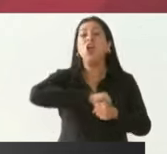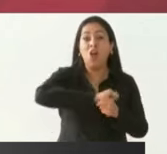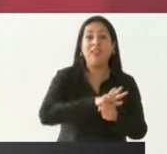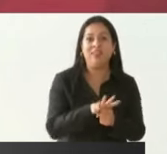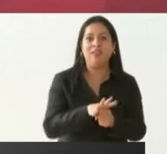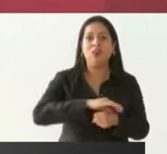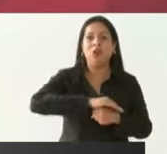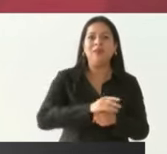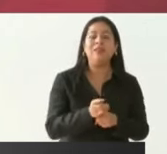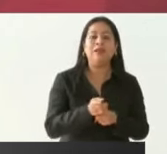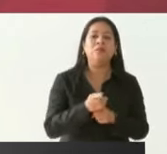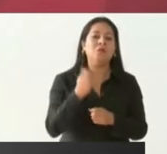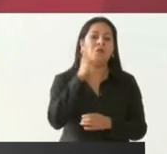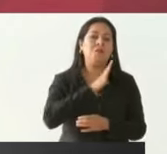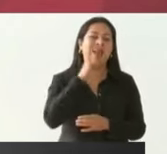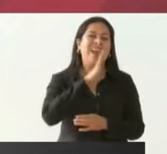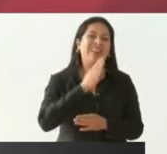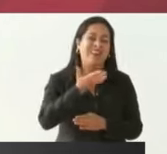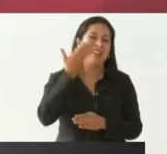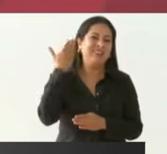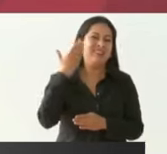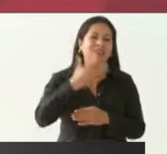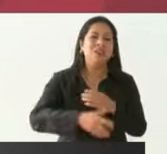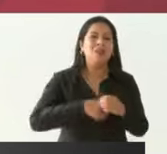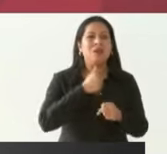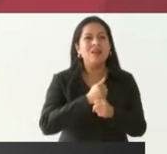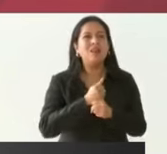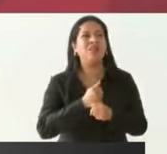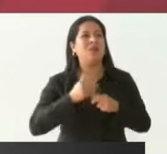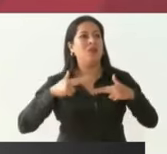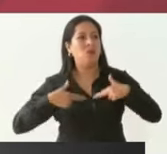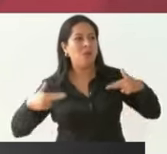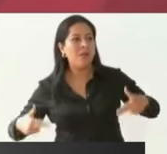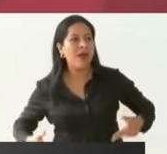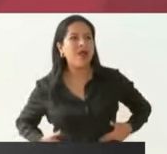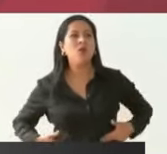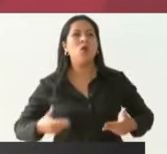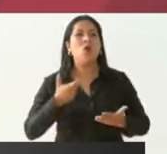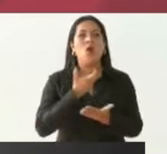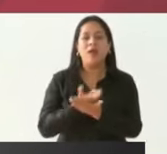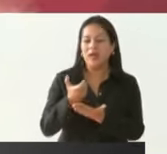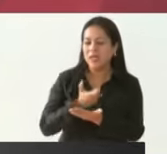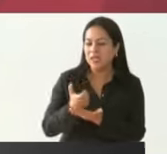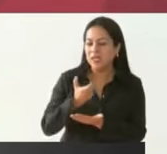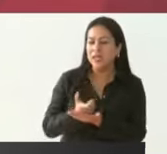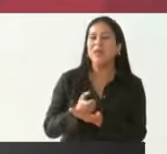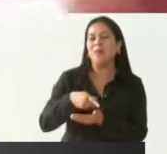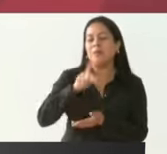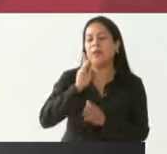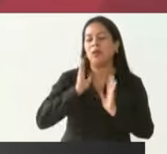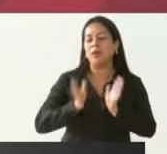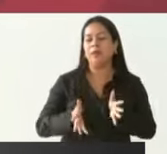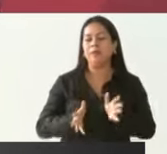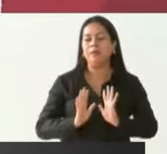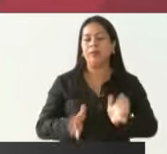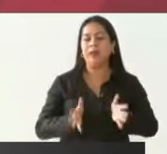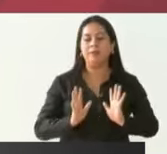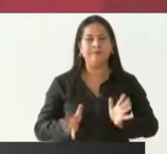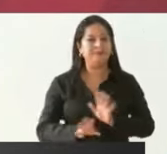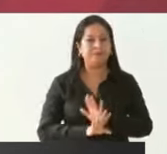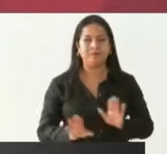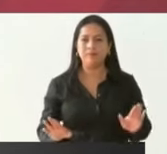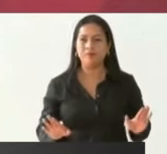mucho en lo humano, en lo económico, pero ya se